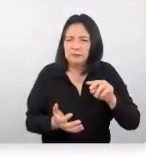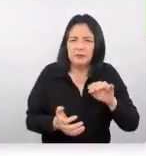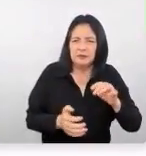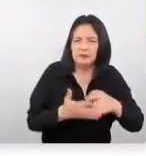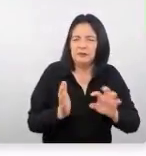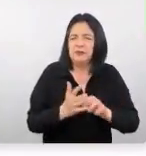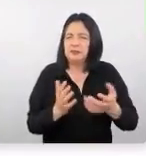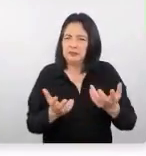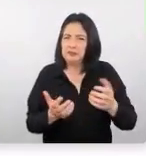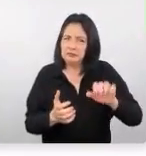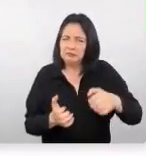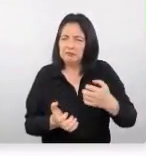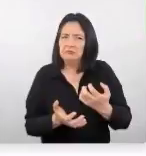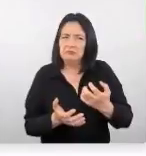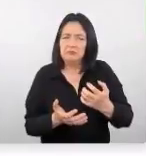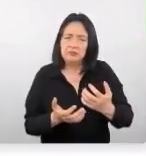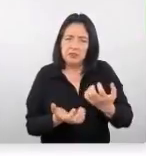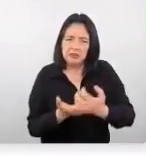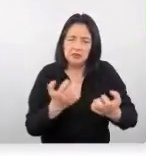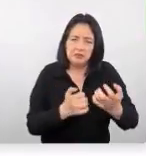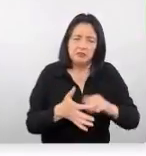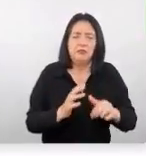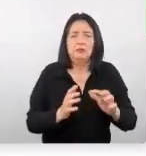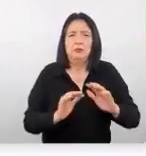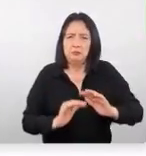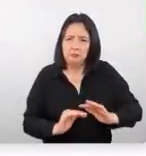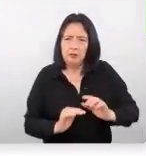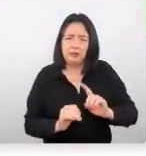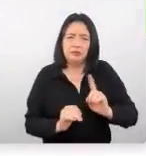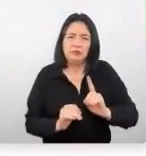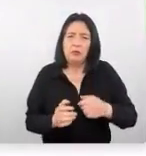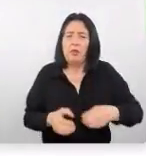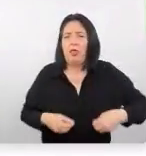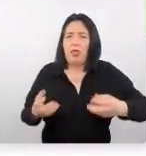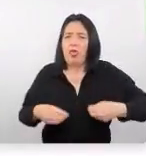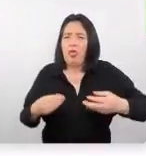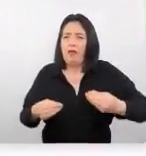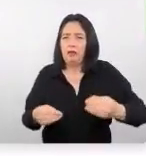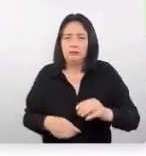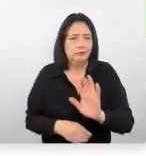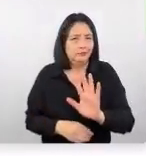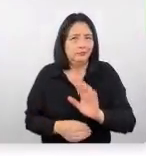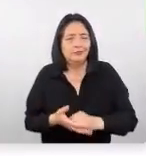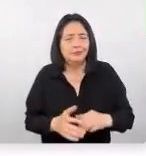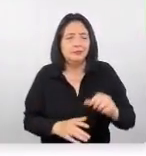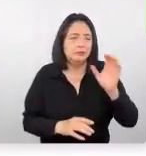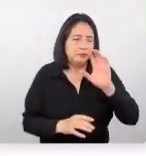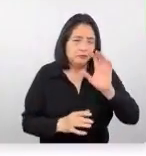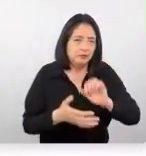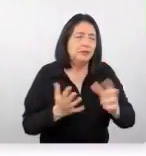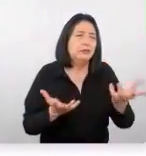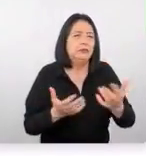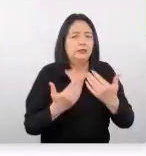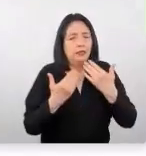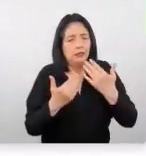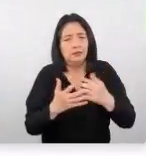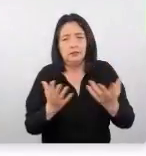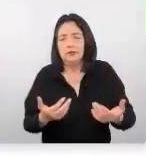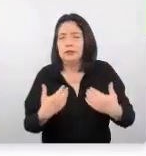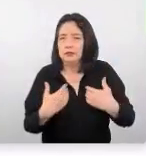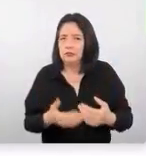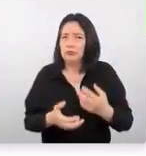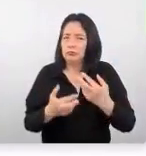estabilidad económica no es que sean derrochadores sino es que buscan y son agradecidos con lo que tienen y optimizan recursos